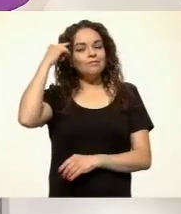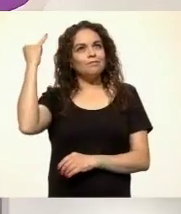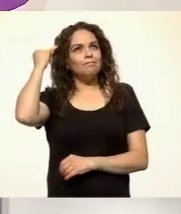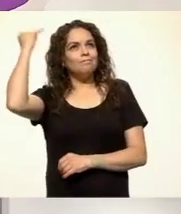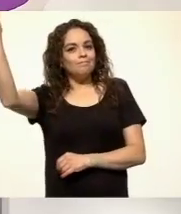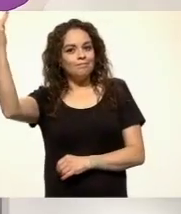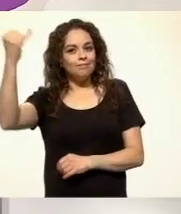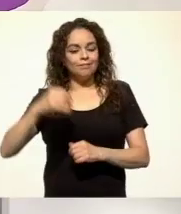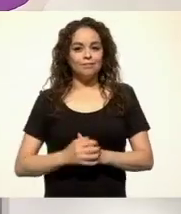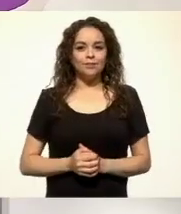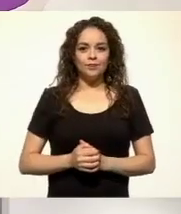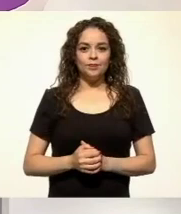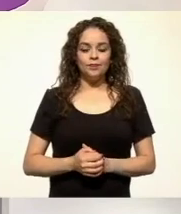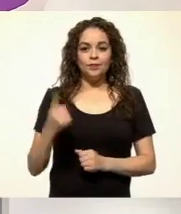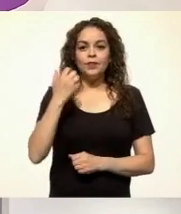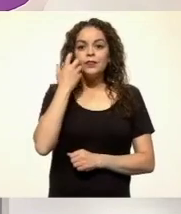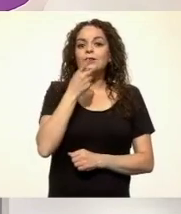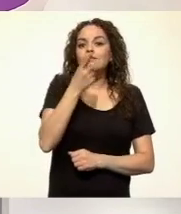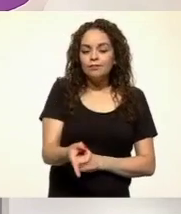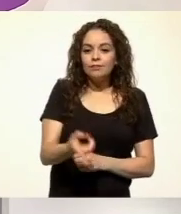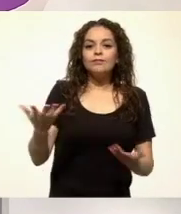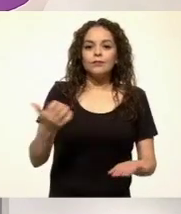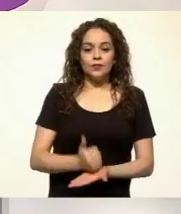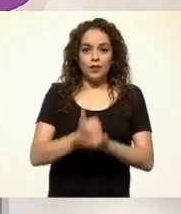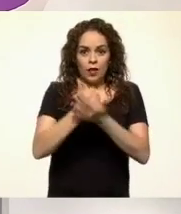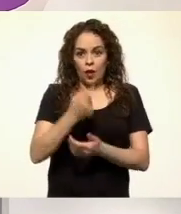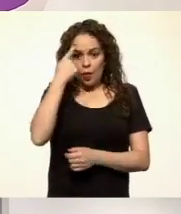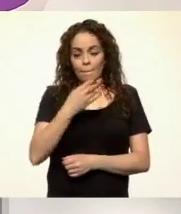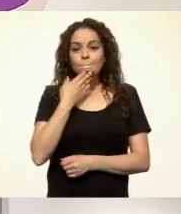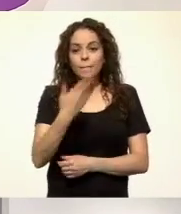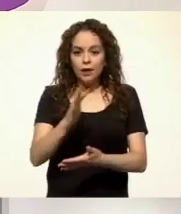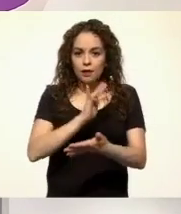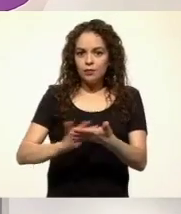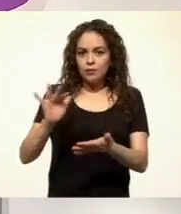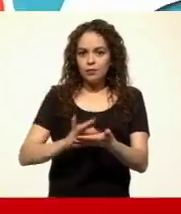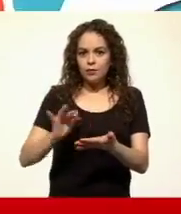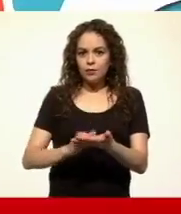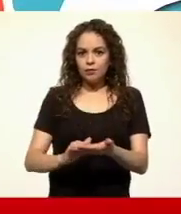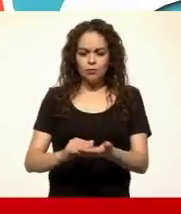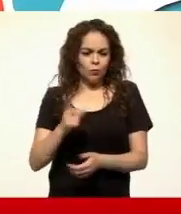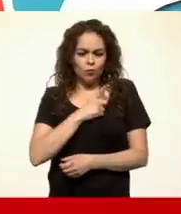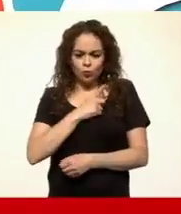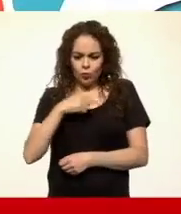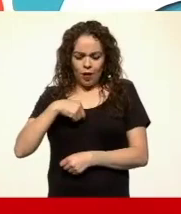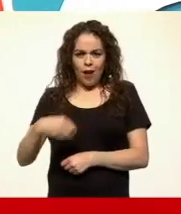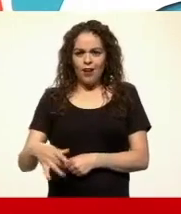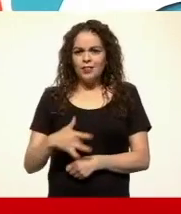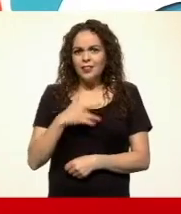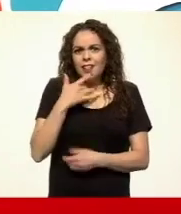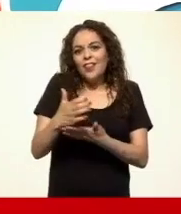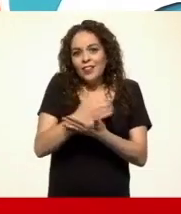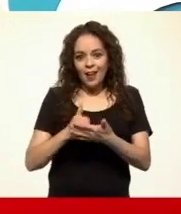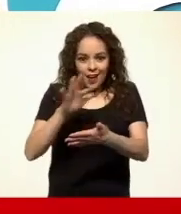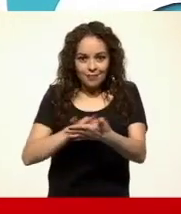Es decir, que nos ayuden a ser buenos lectores por el puro gusto de leer. Ejemplo de